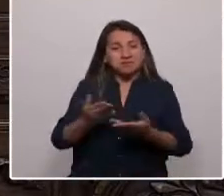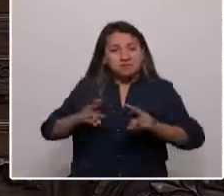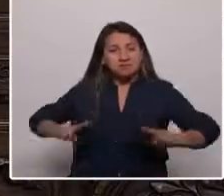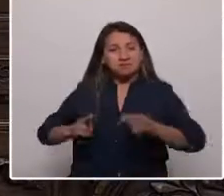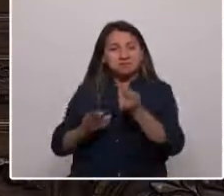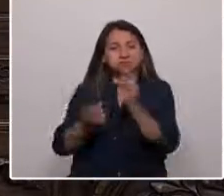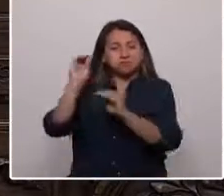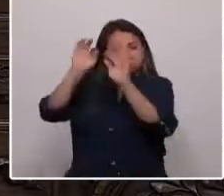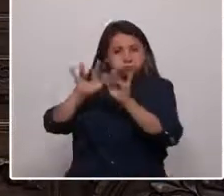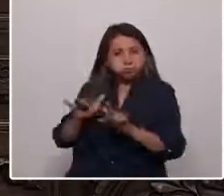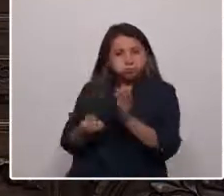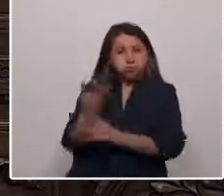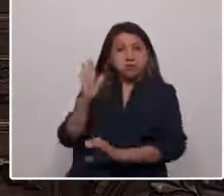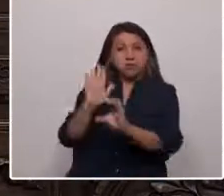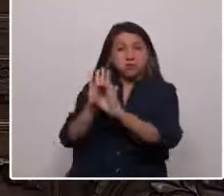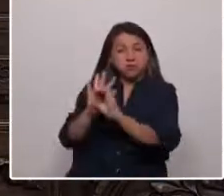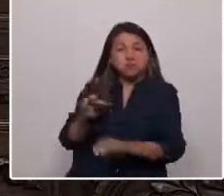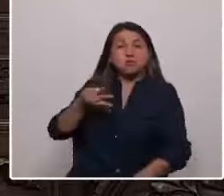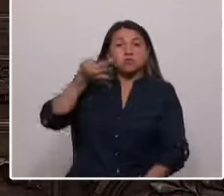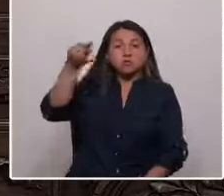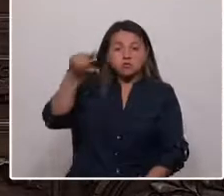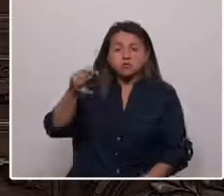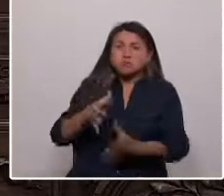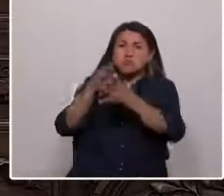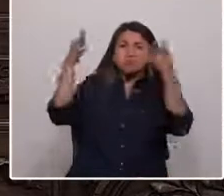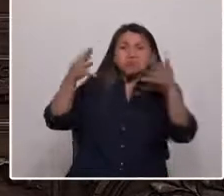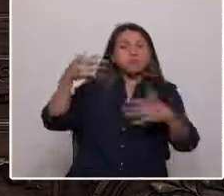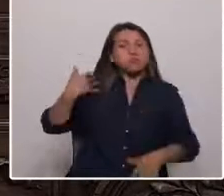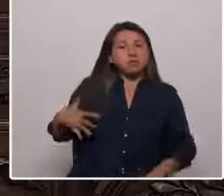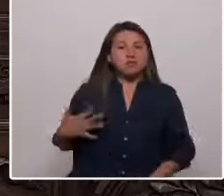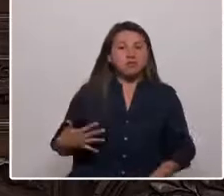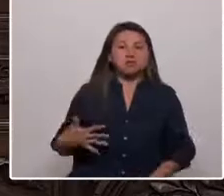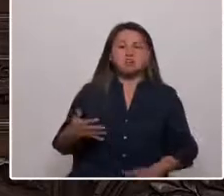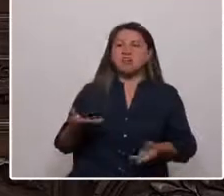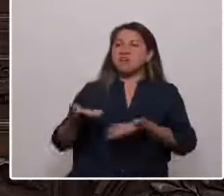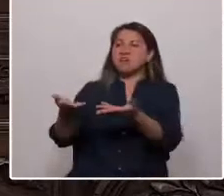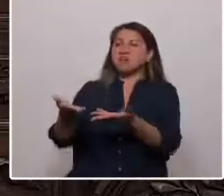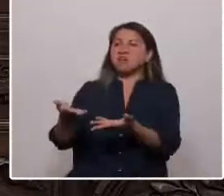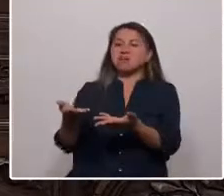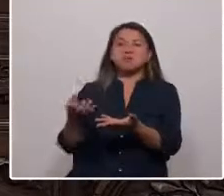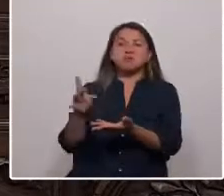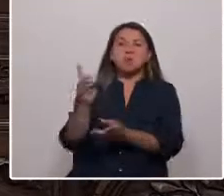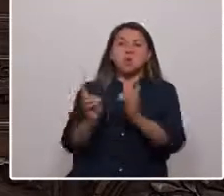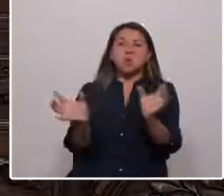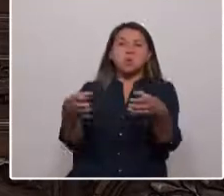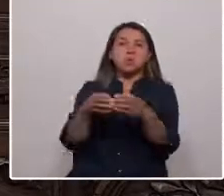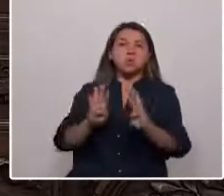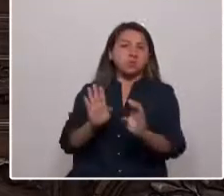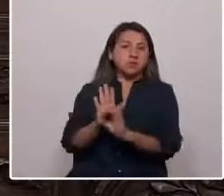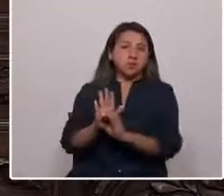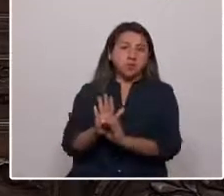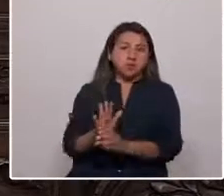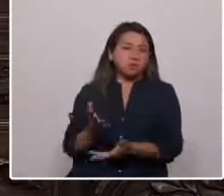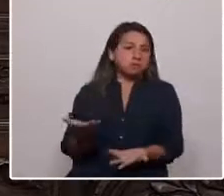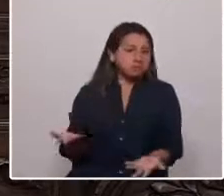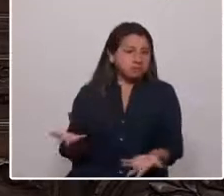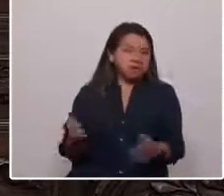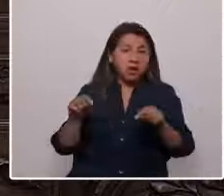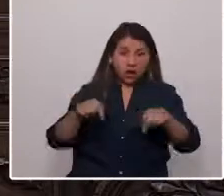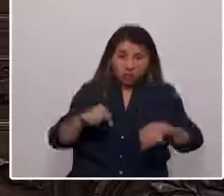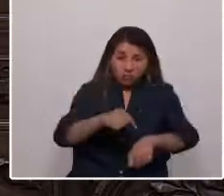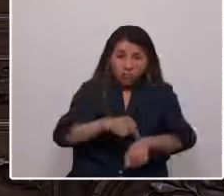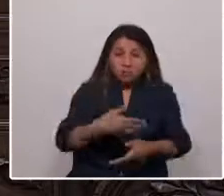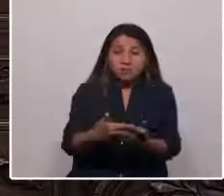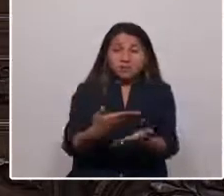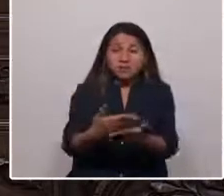nueva constitución para el futuro es demasiado importante como para dejárselo solo a un grupo de convencionales. Ahora es el momento